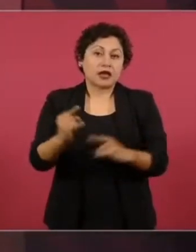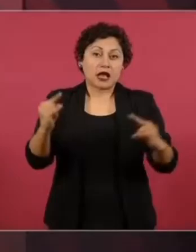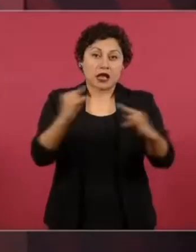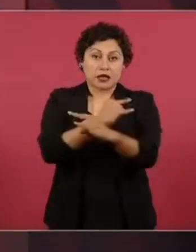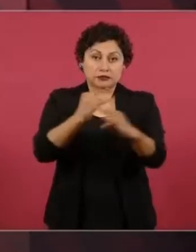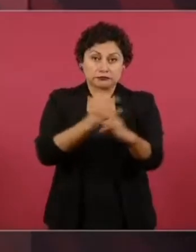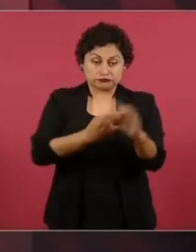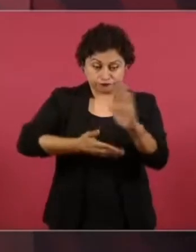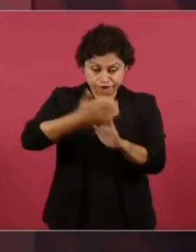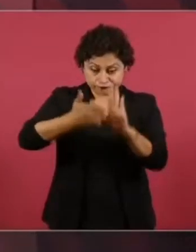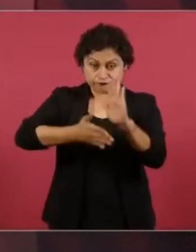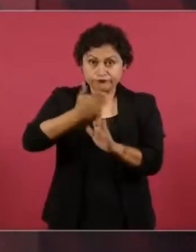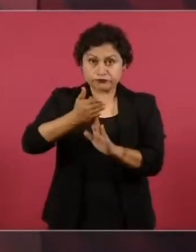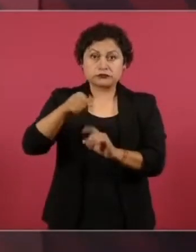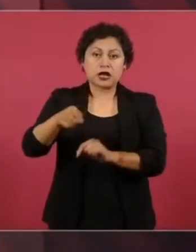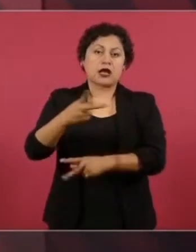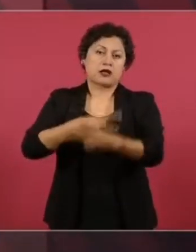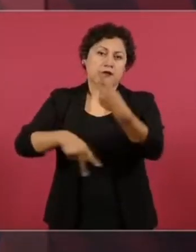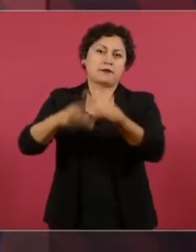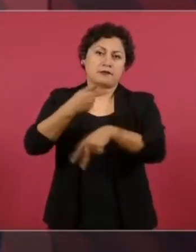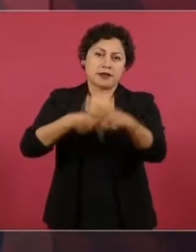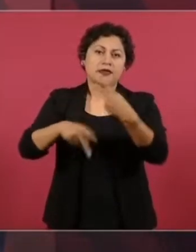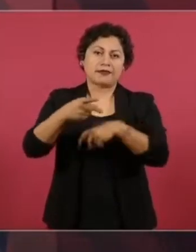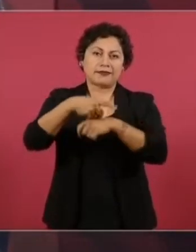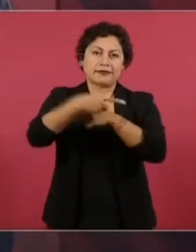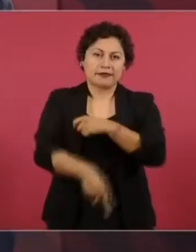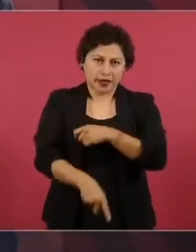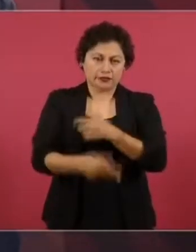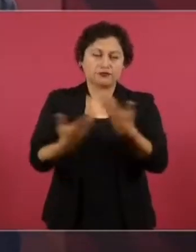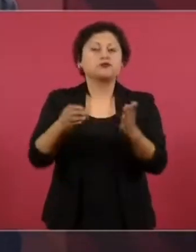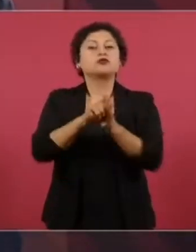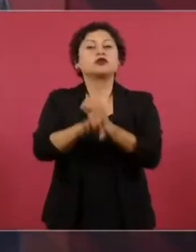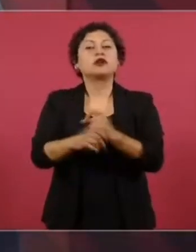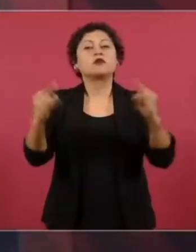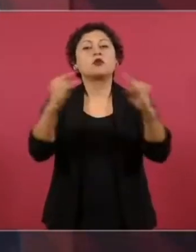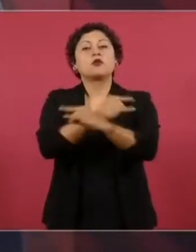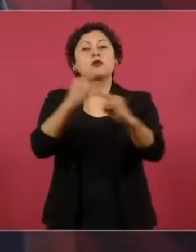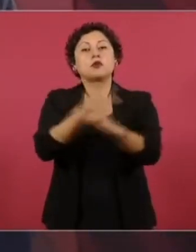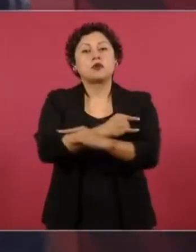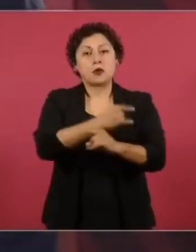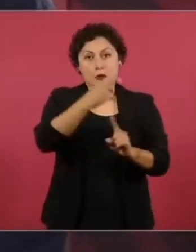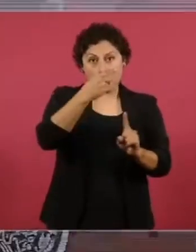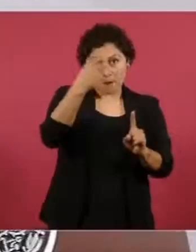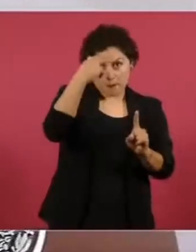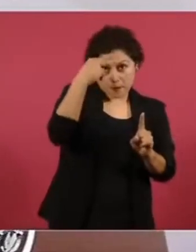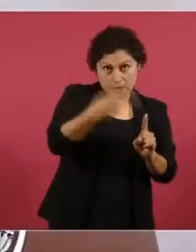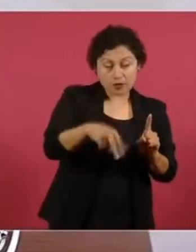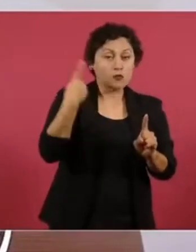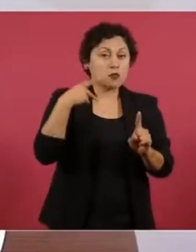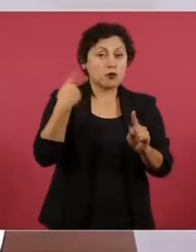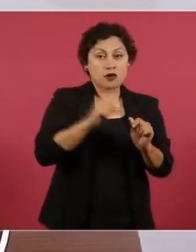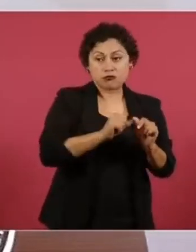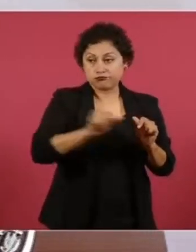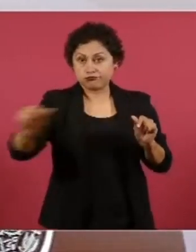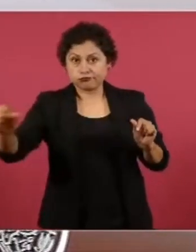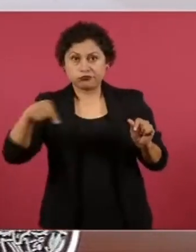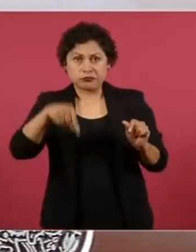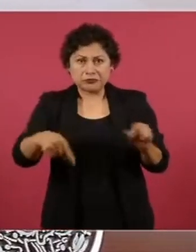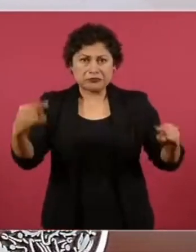Puebla-México, o ya llevan décadas, y